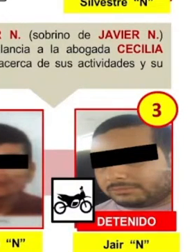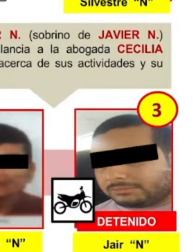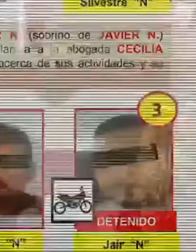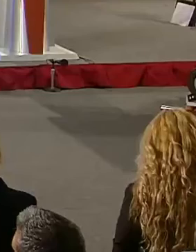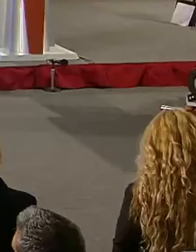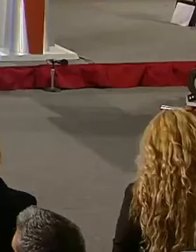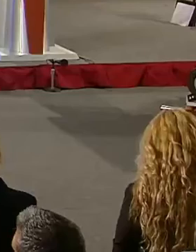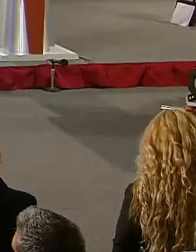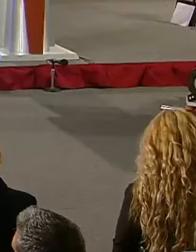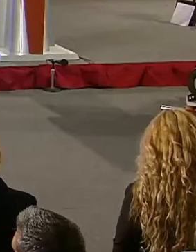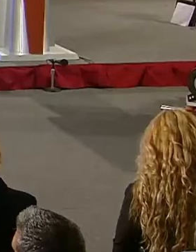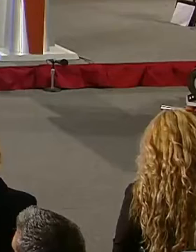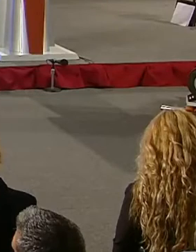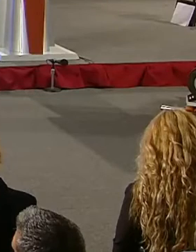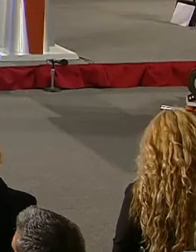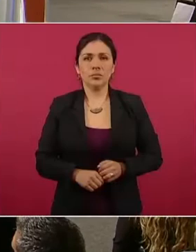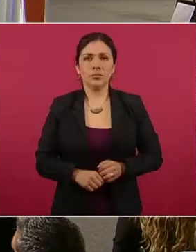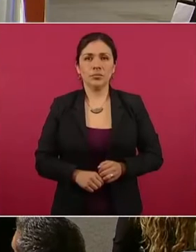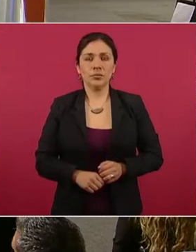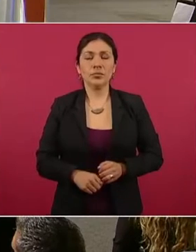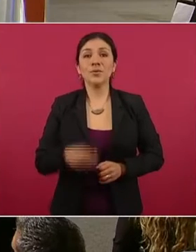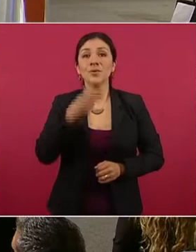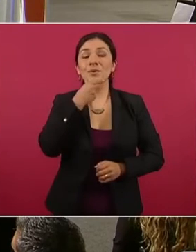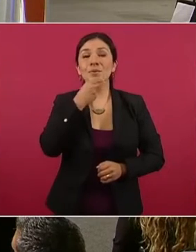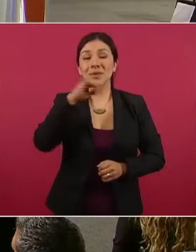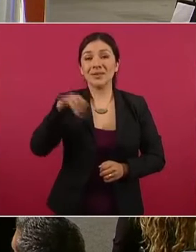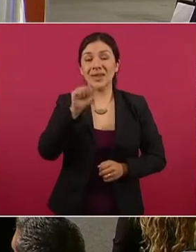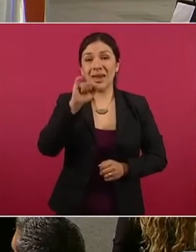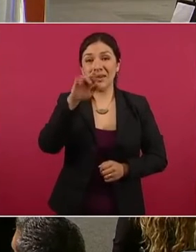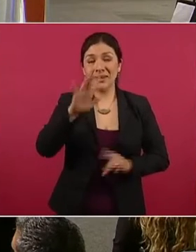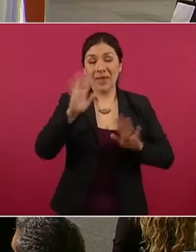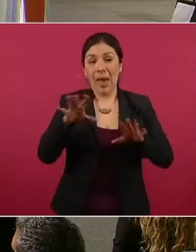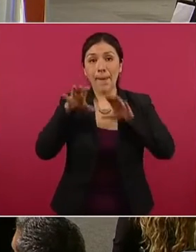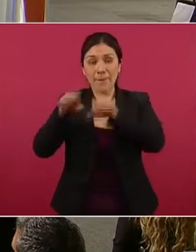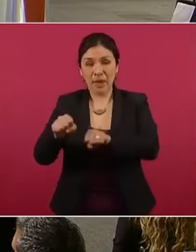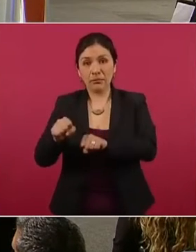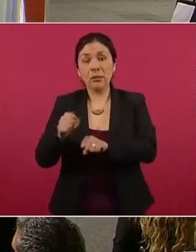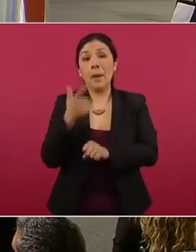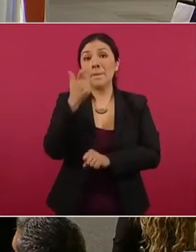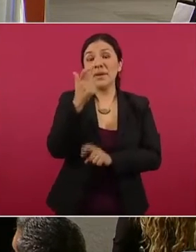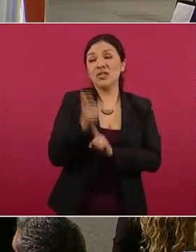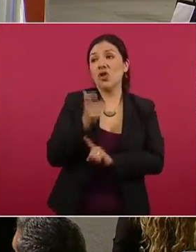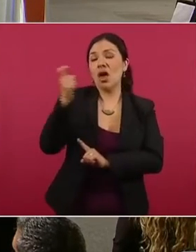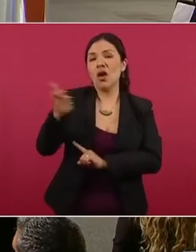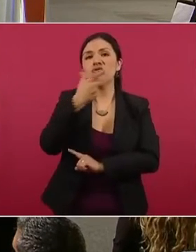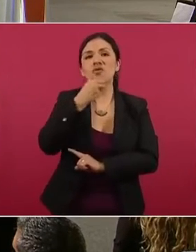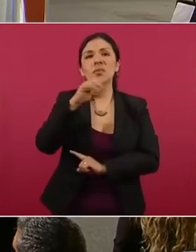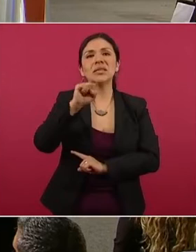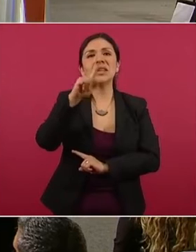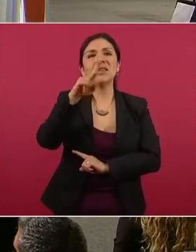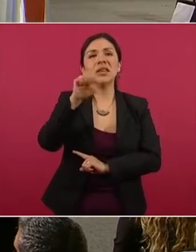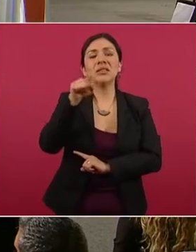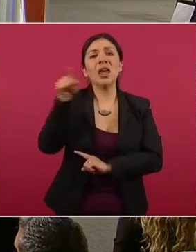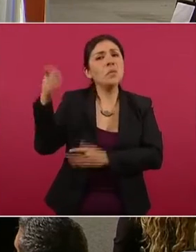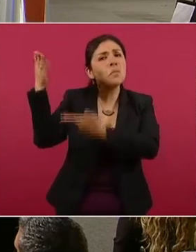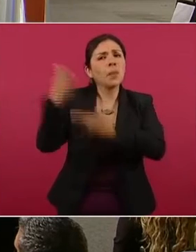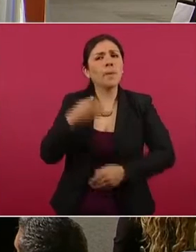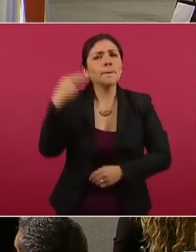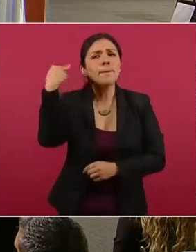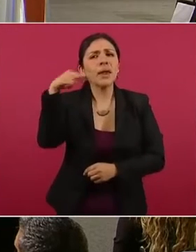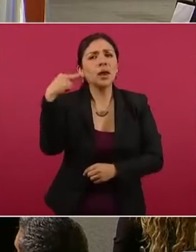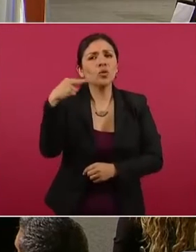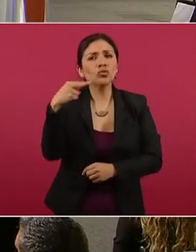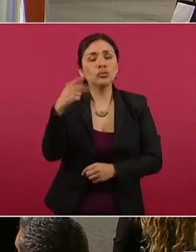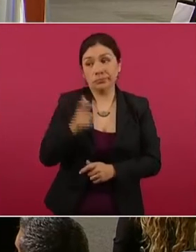N., ya detenido, le da la pistola a Silvestro N., quien vino de Veracruz para